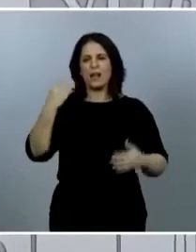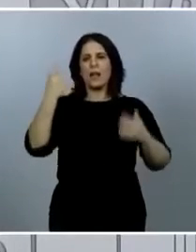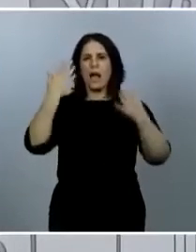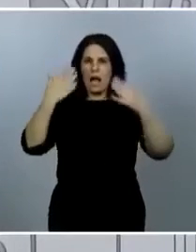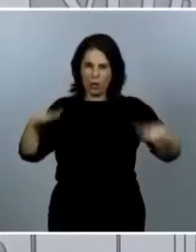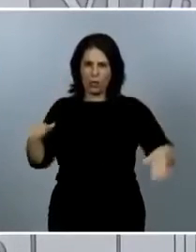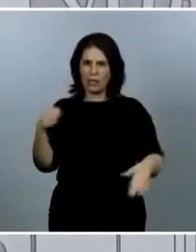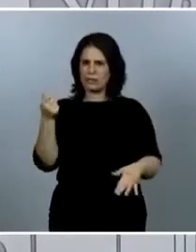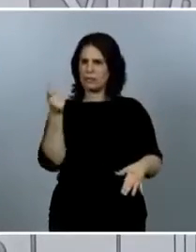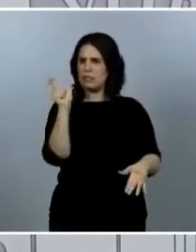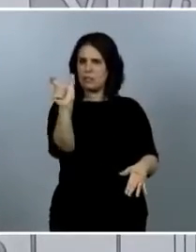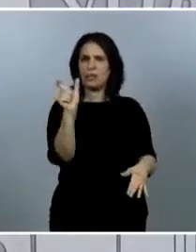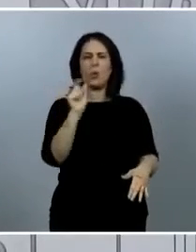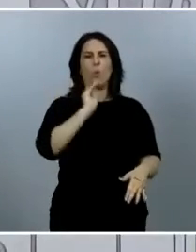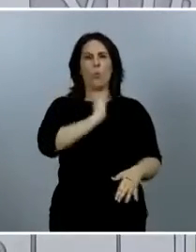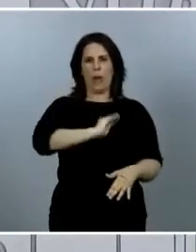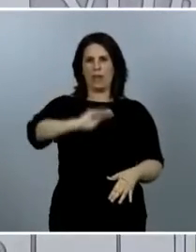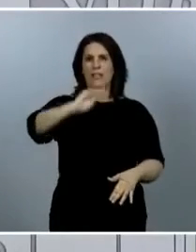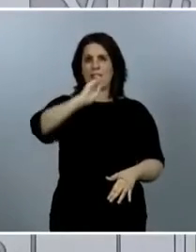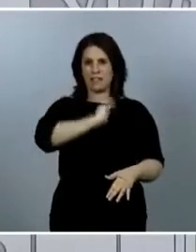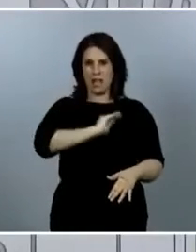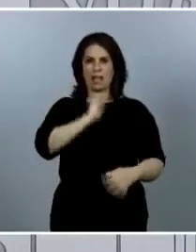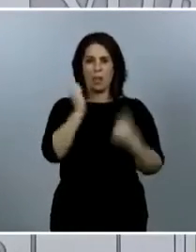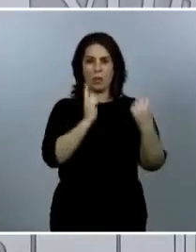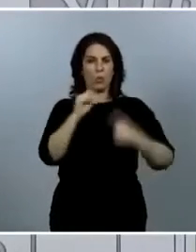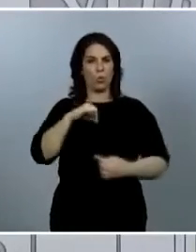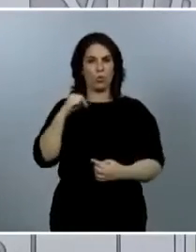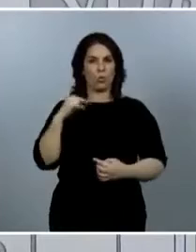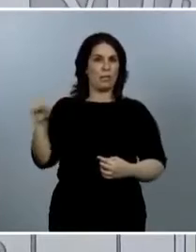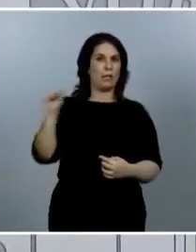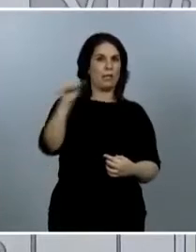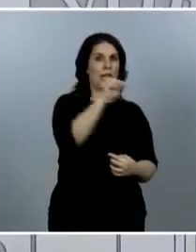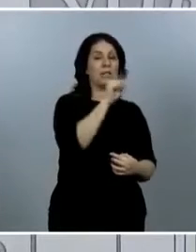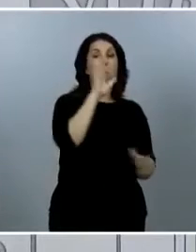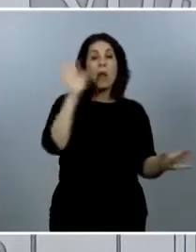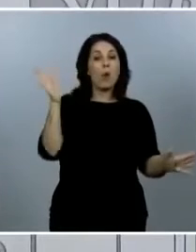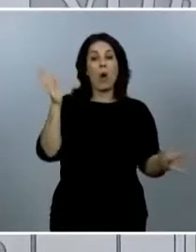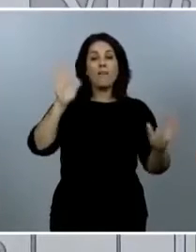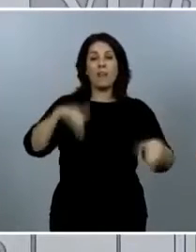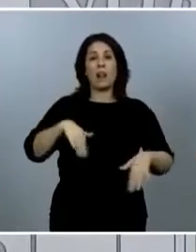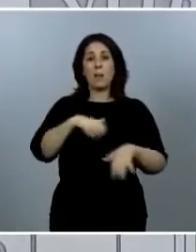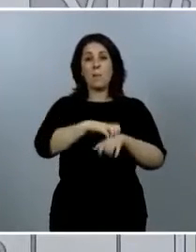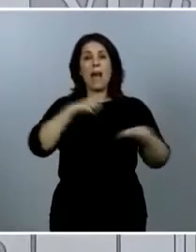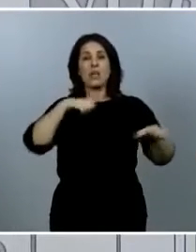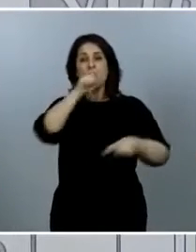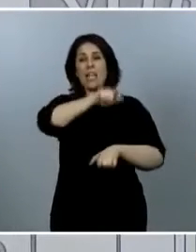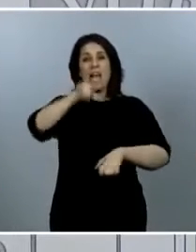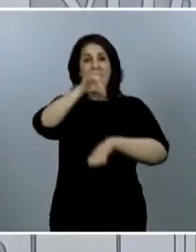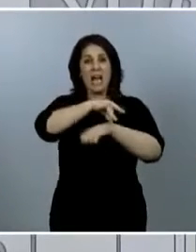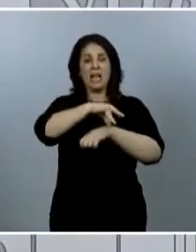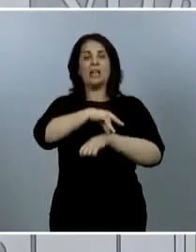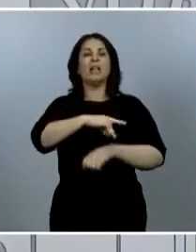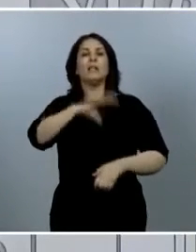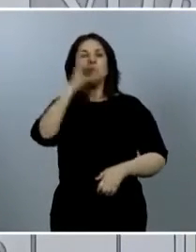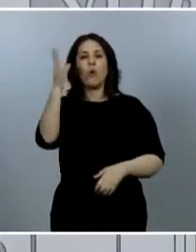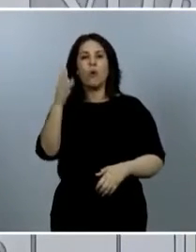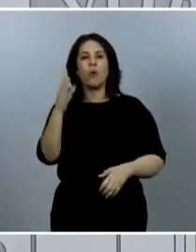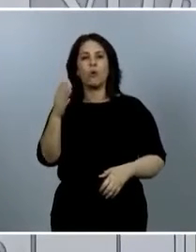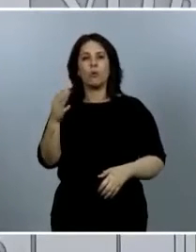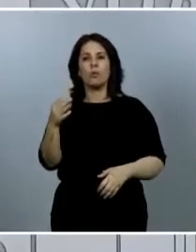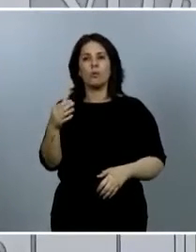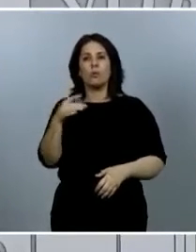relativamente importante en algunos hospitales, en la gran mayor parte de los casos se debe a cribados que se hacen en sanitarios